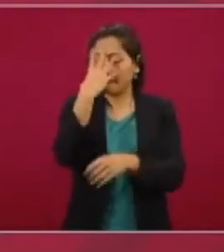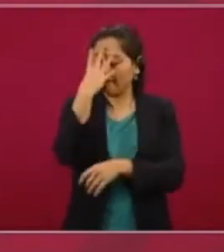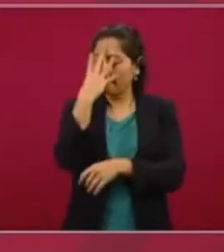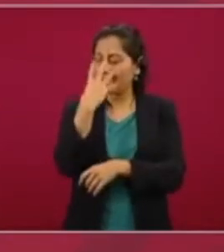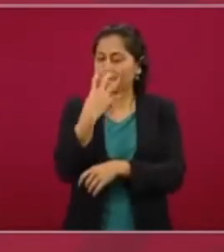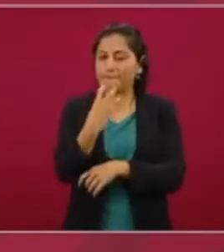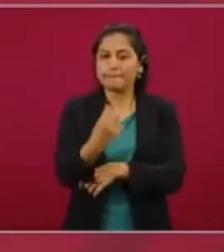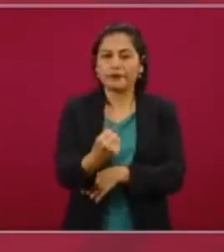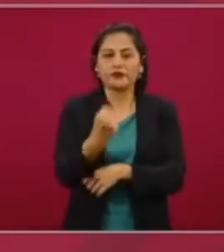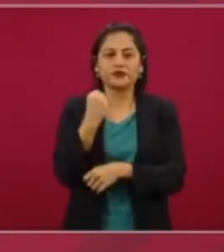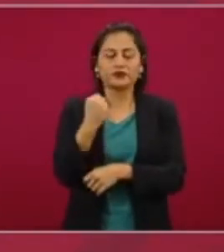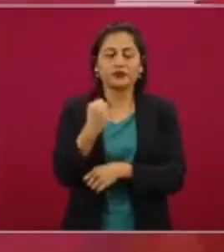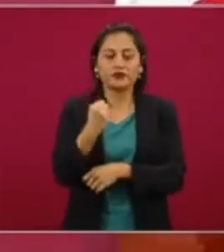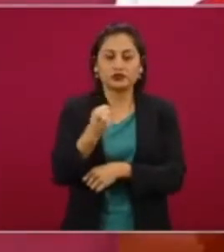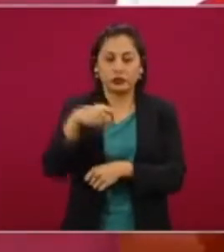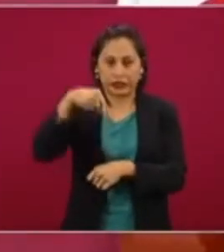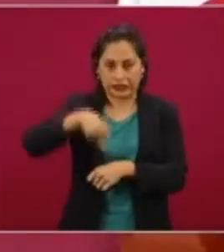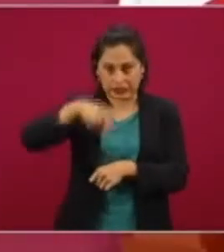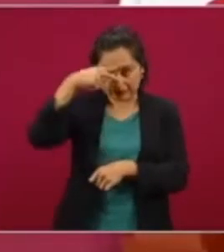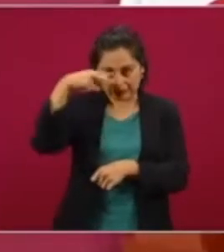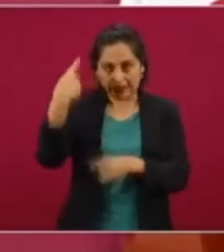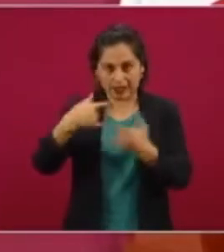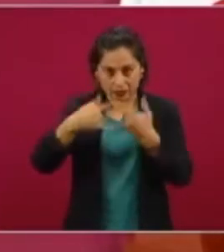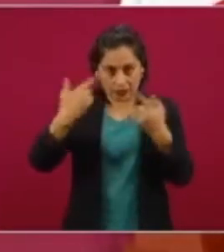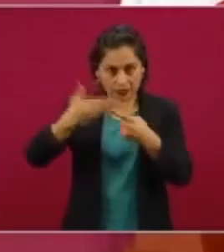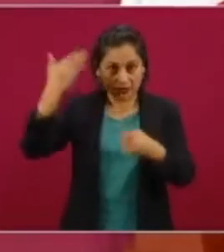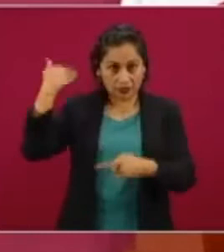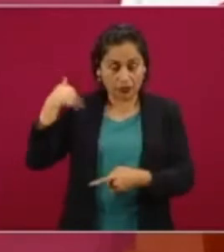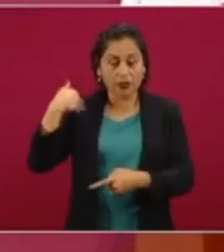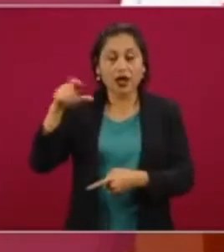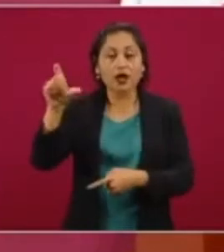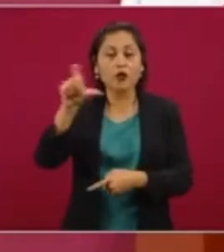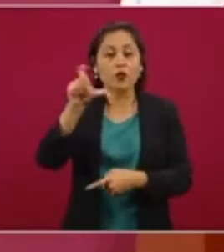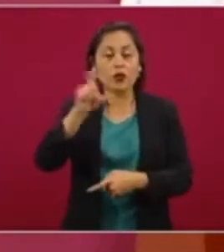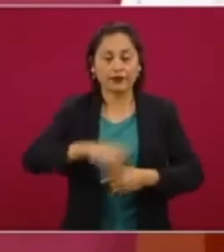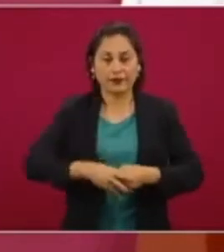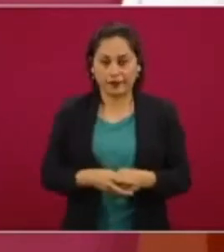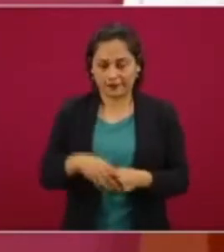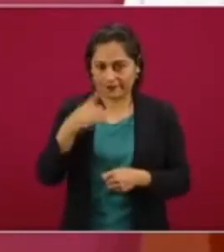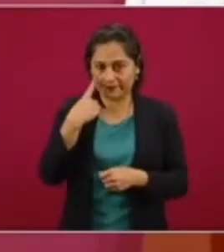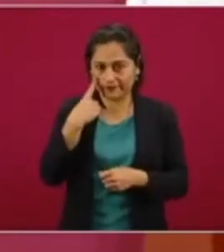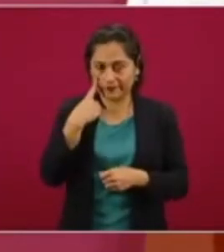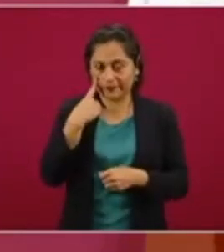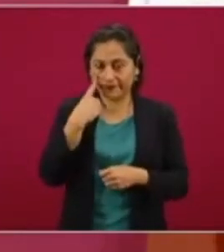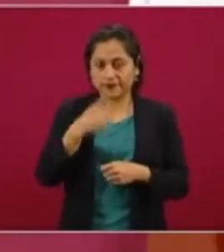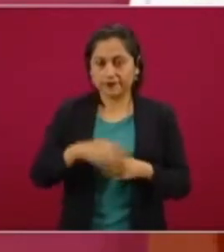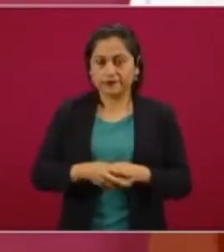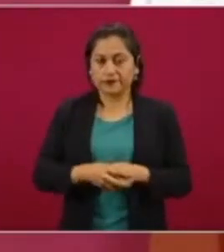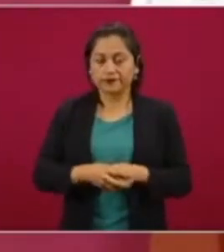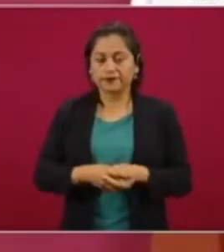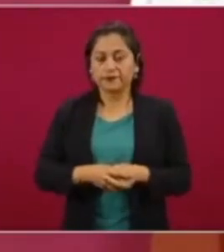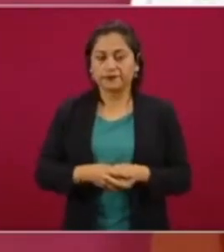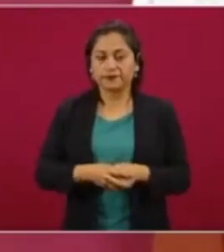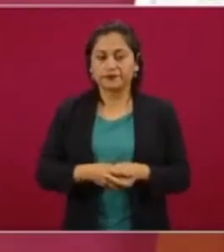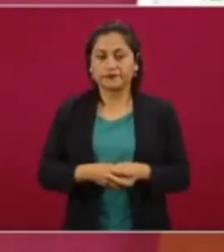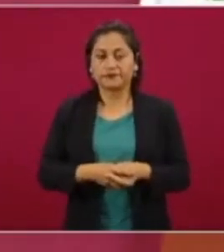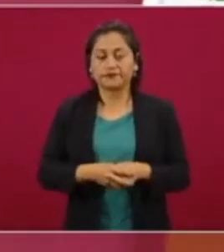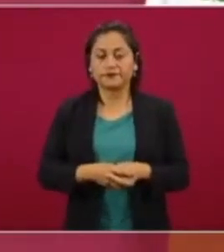En la historia política de México, fue cuando salió al balcón,